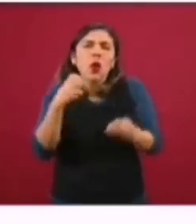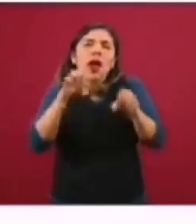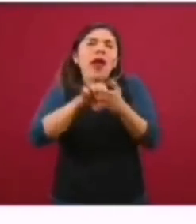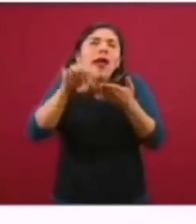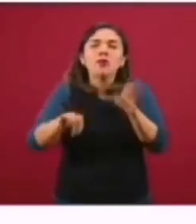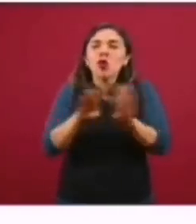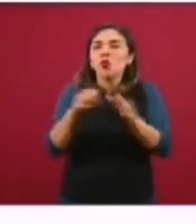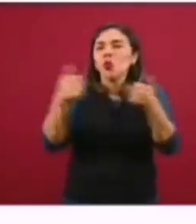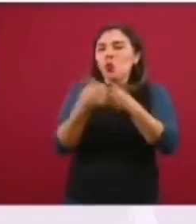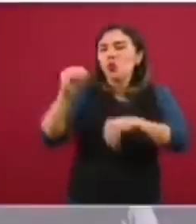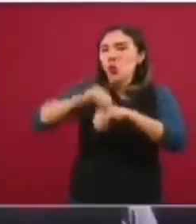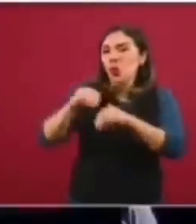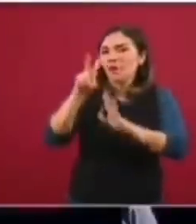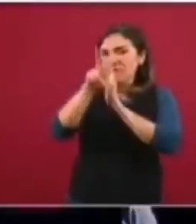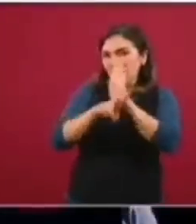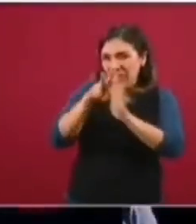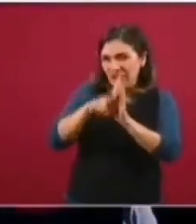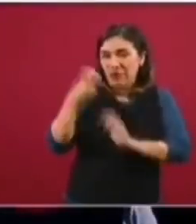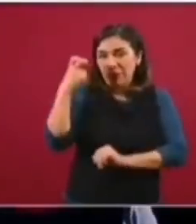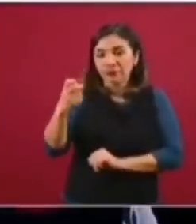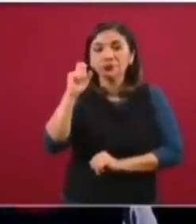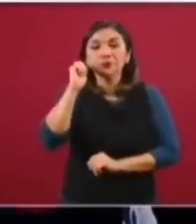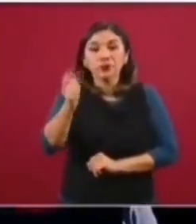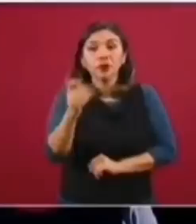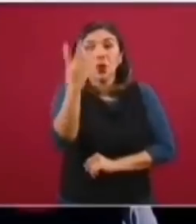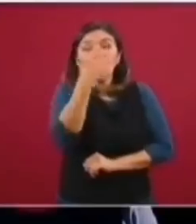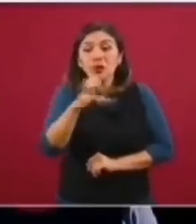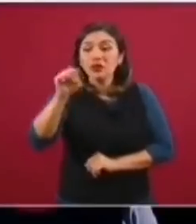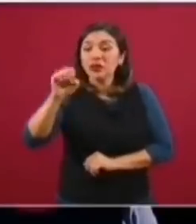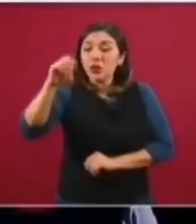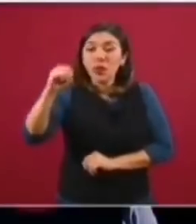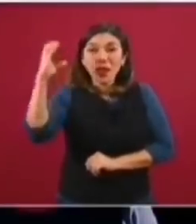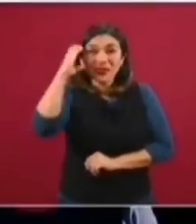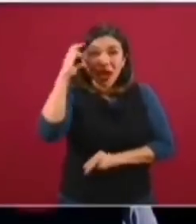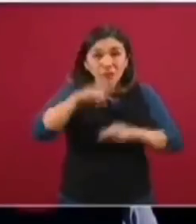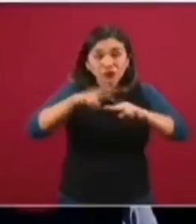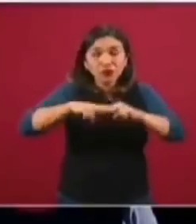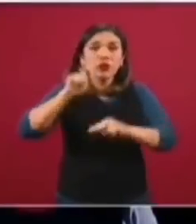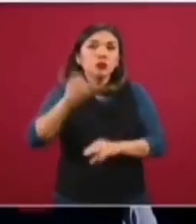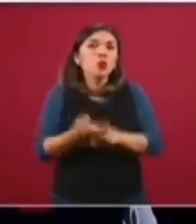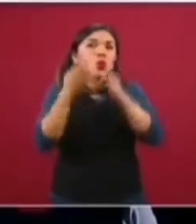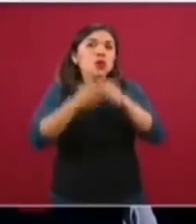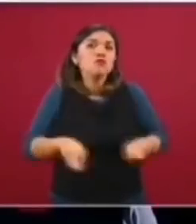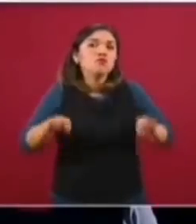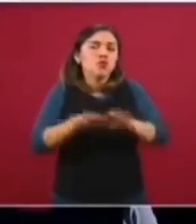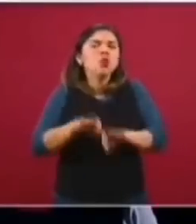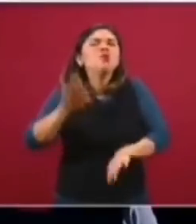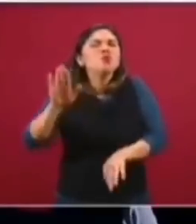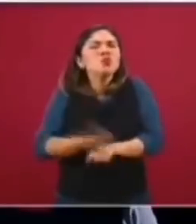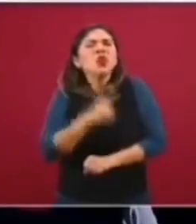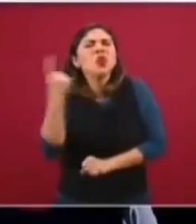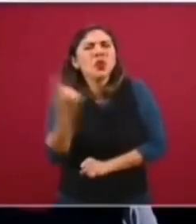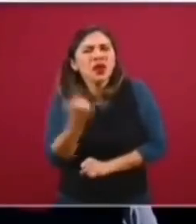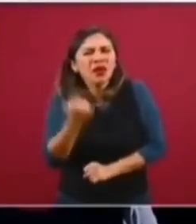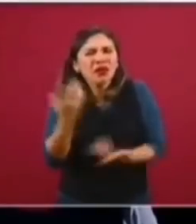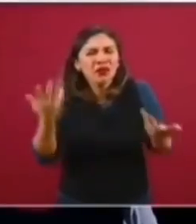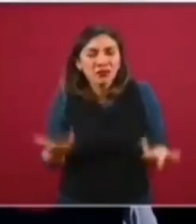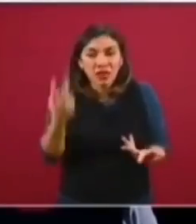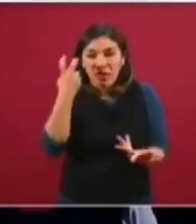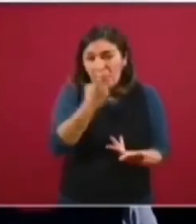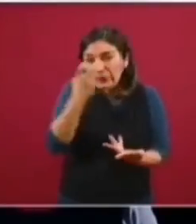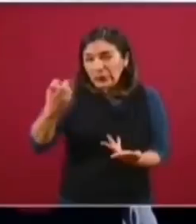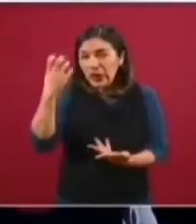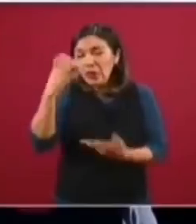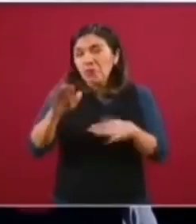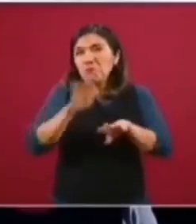también para enseñárselos, que estas 469 camas son muy importantes para nosotros por una razón. De estas, cerca,